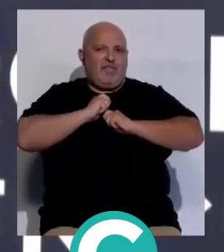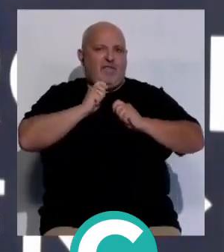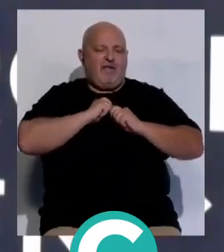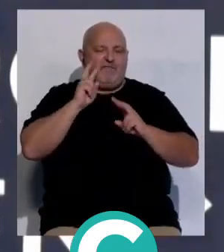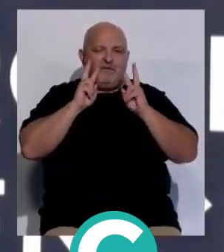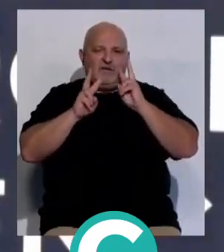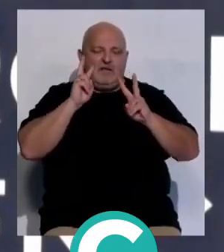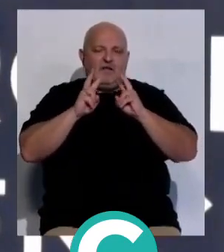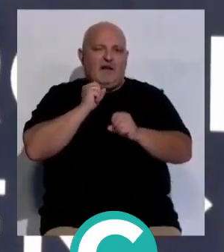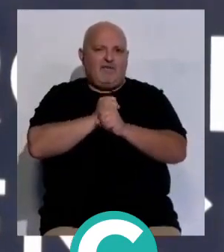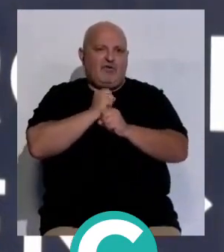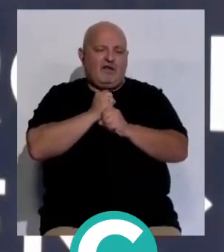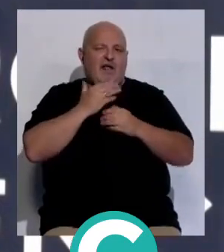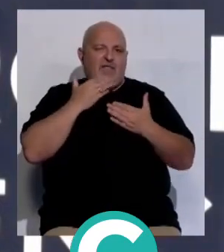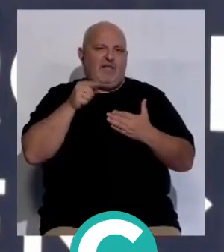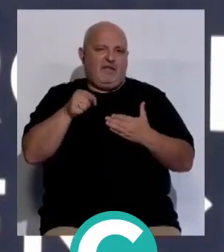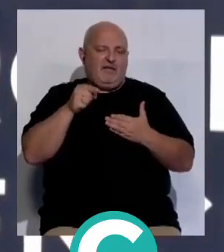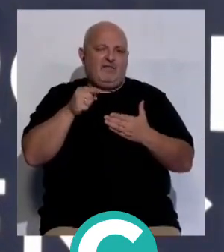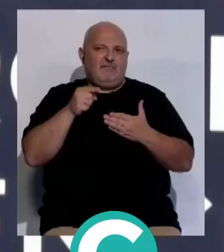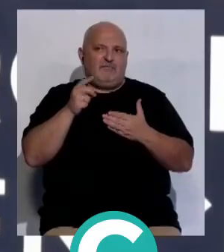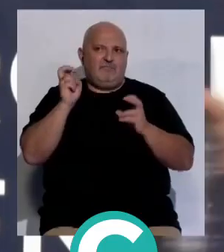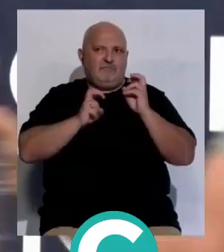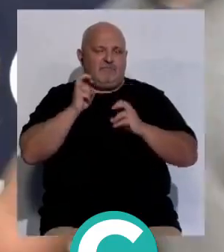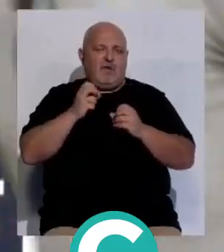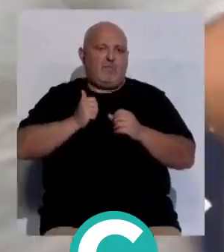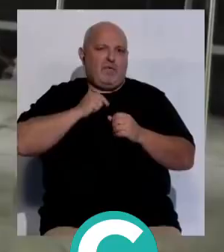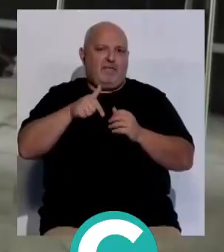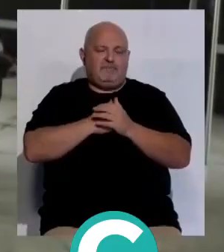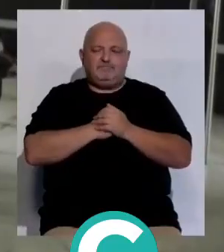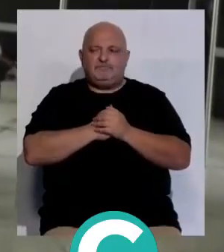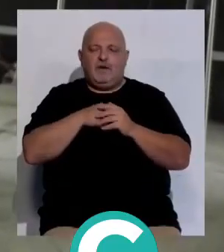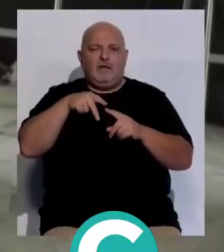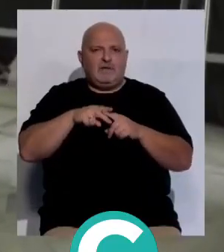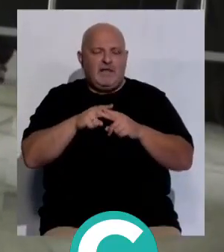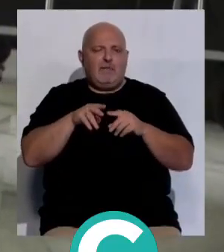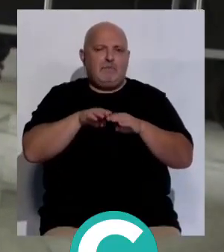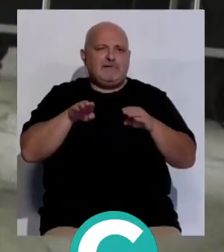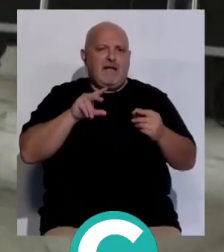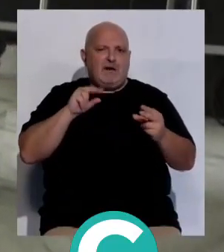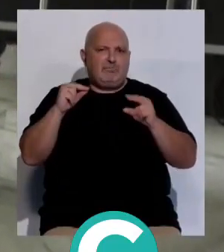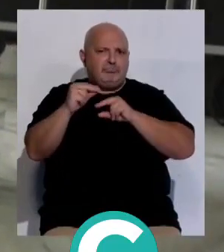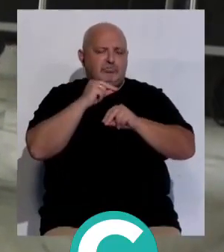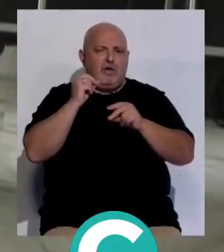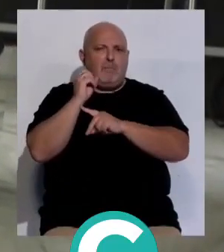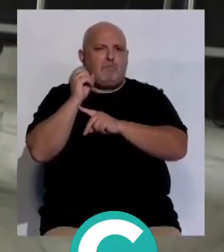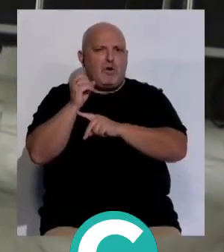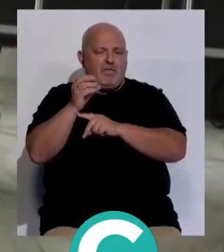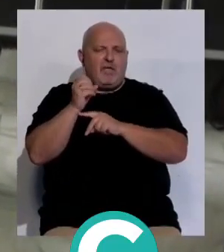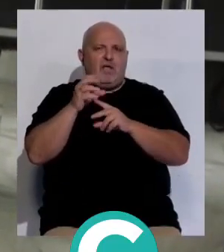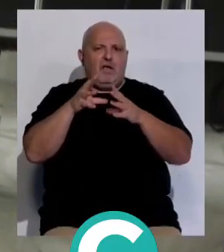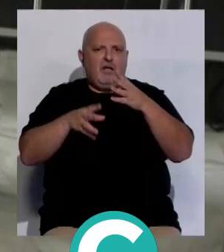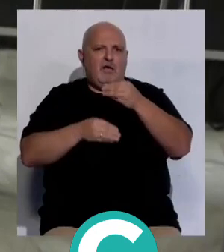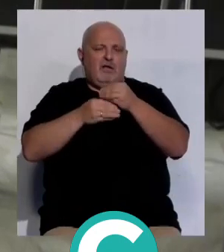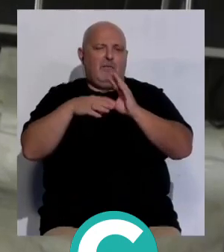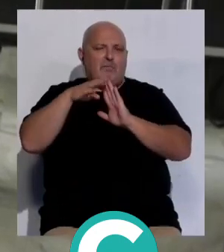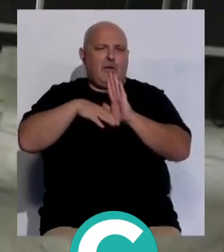visible esa labor que todos pueden acercarse aquí y tener esa oportunidad. Talleres, mesas redondas y ponencias han completado